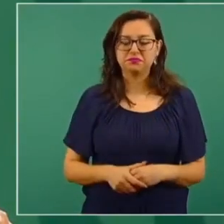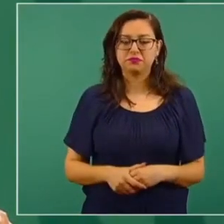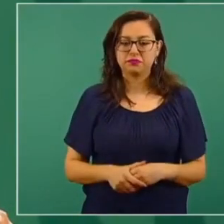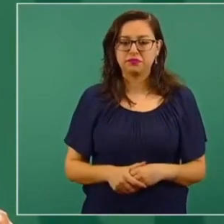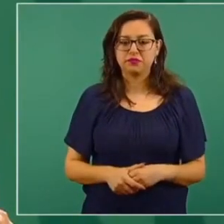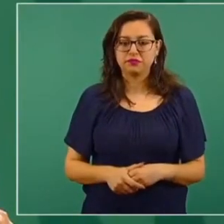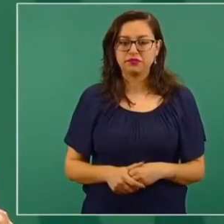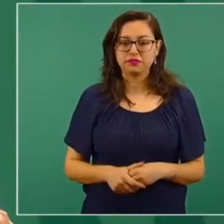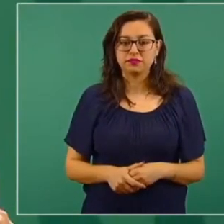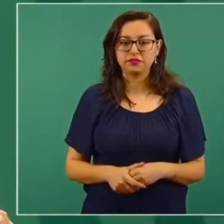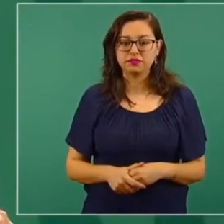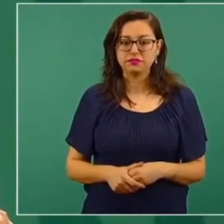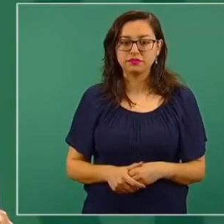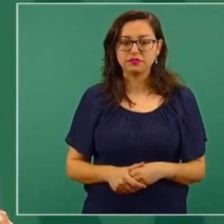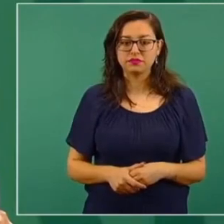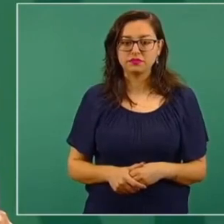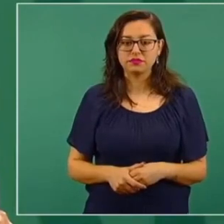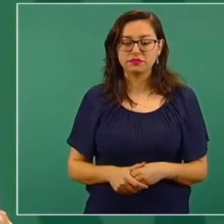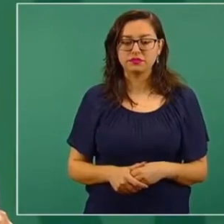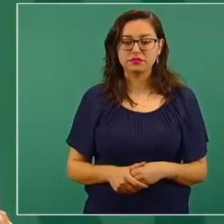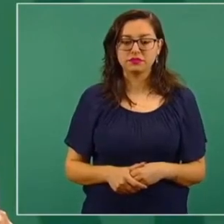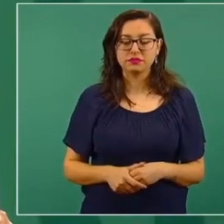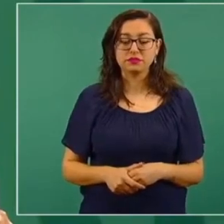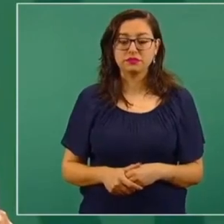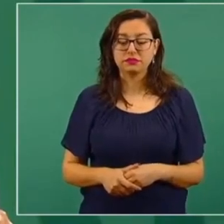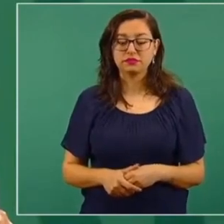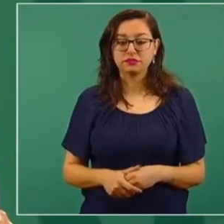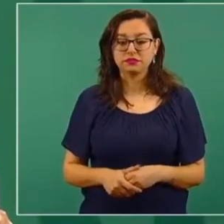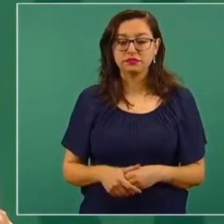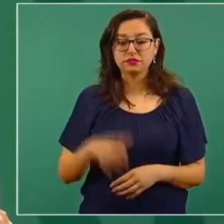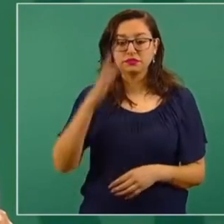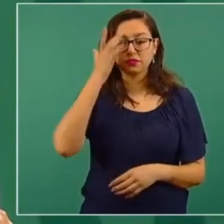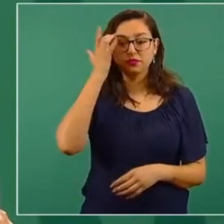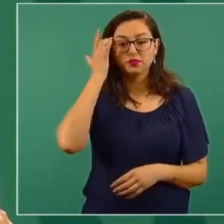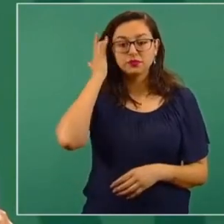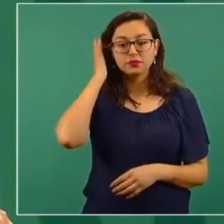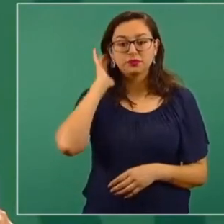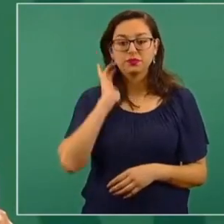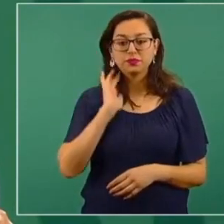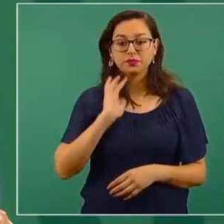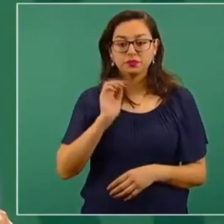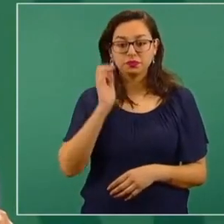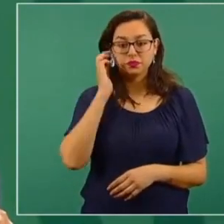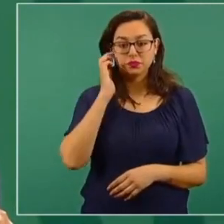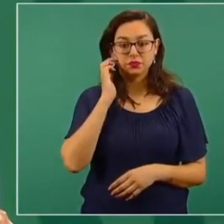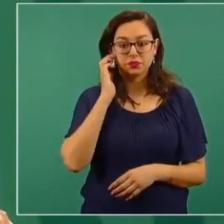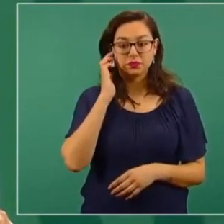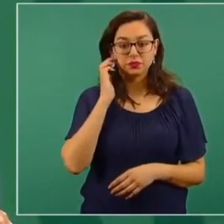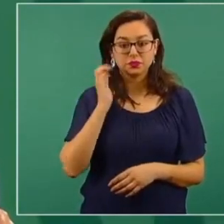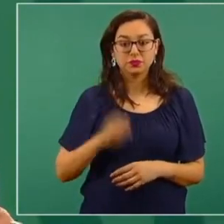son los que se considera